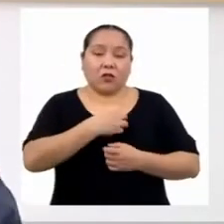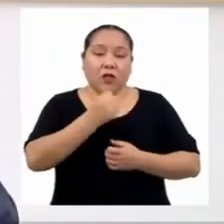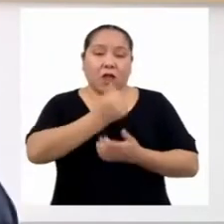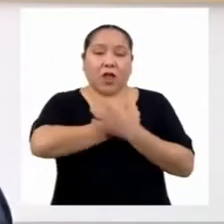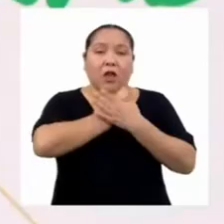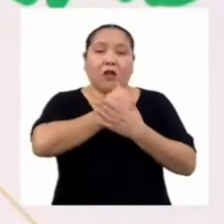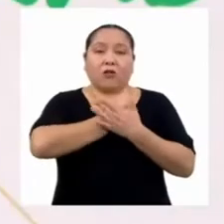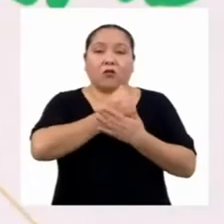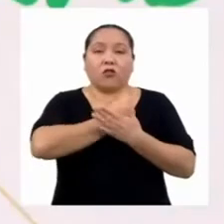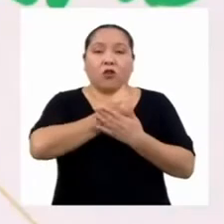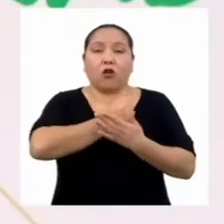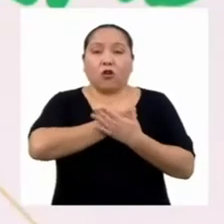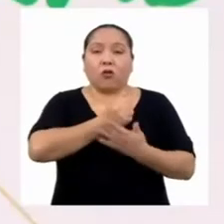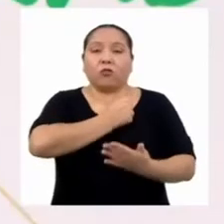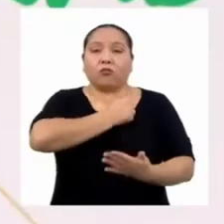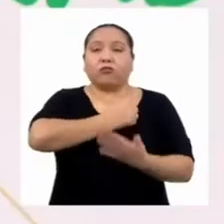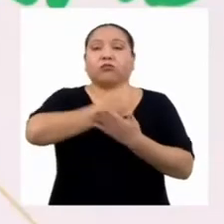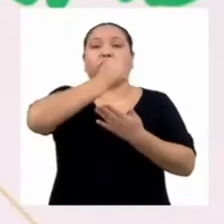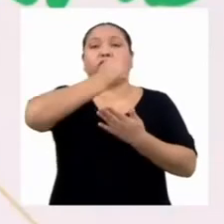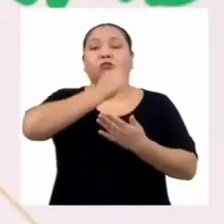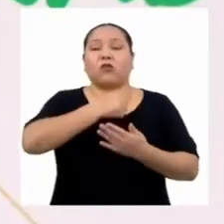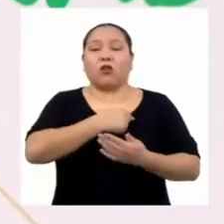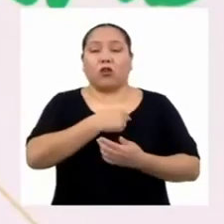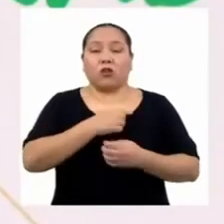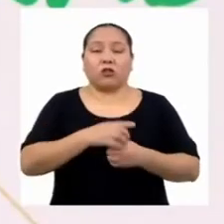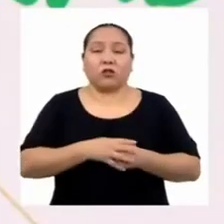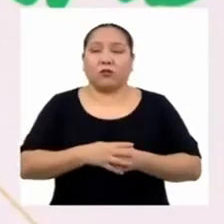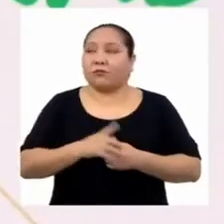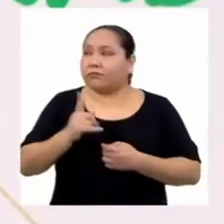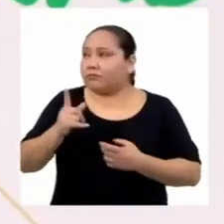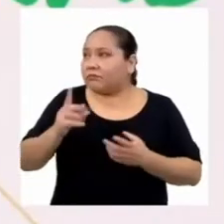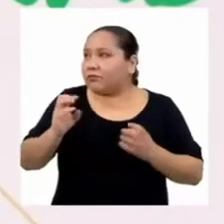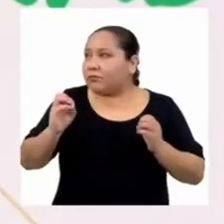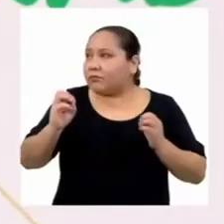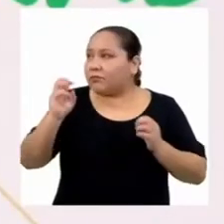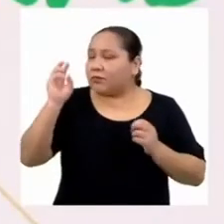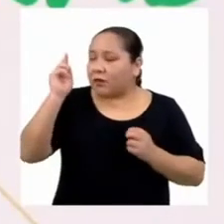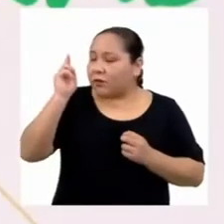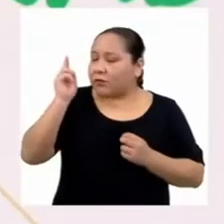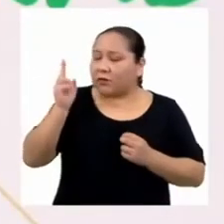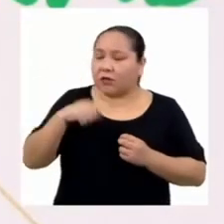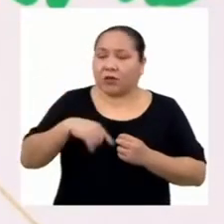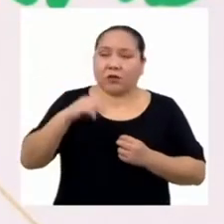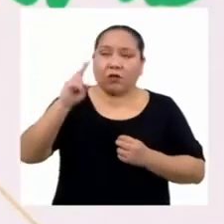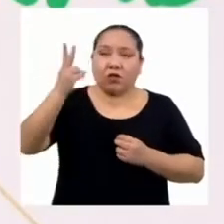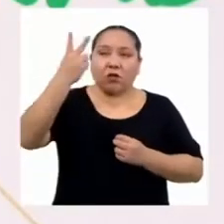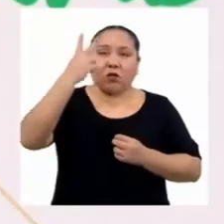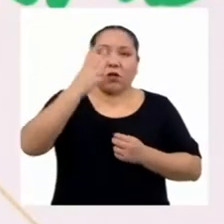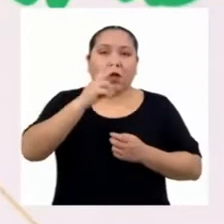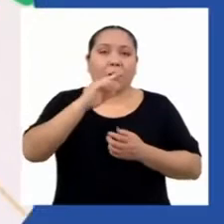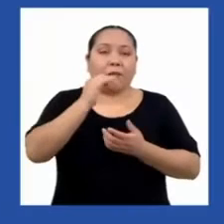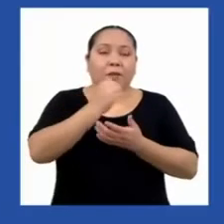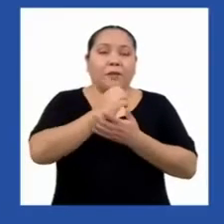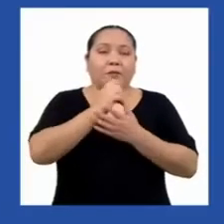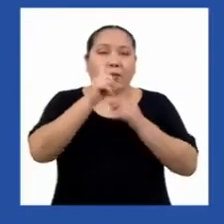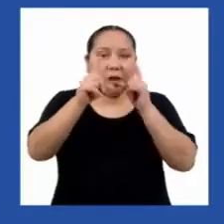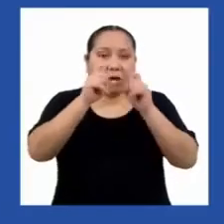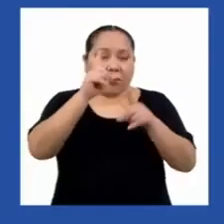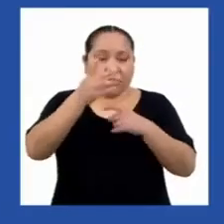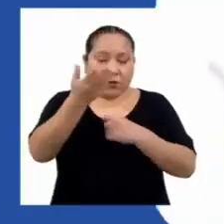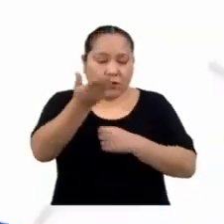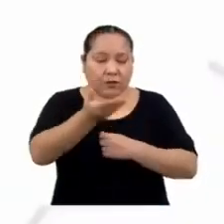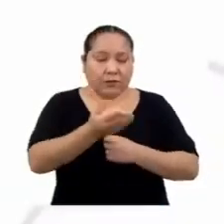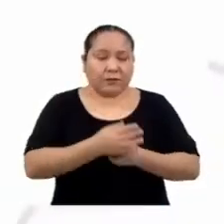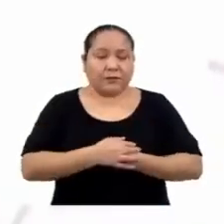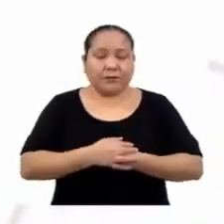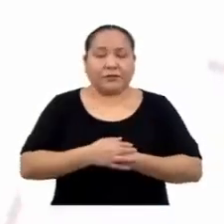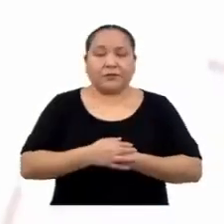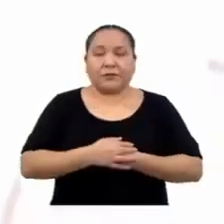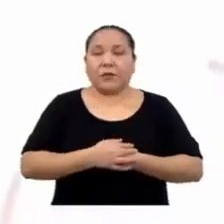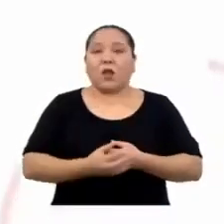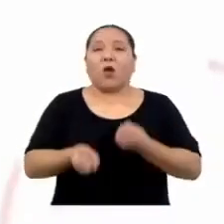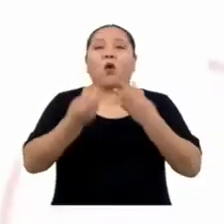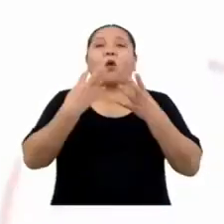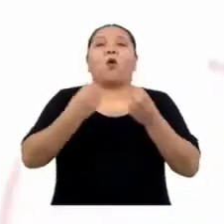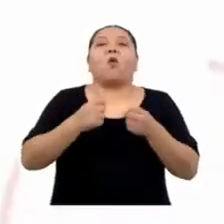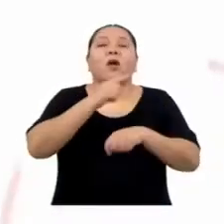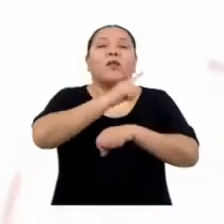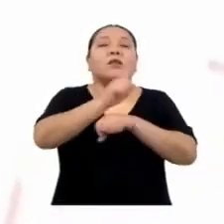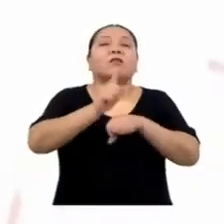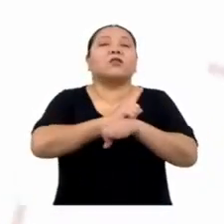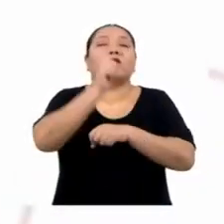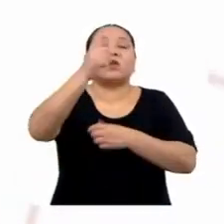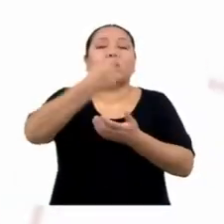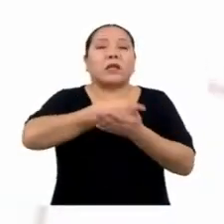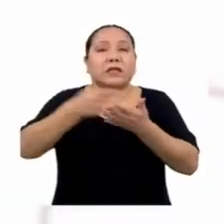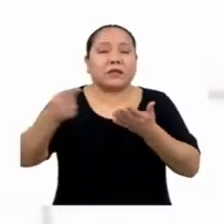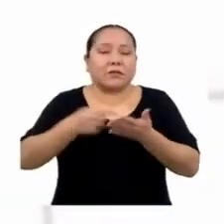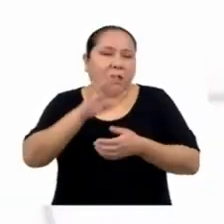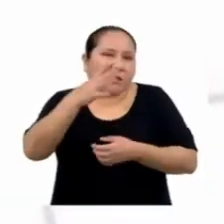Así que ya saben. Bueno, profesor, con todo eso en mente, nuestra segunda pregunta quedaría así. ¿Cuántas horas a la